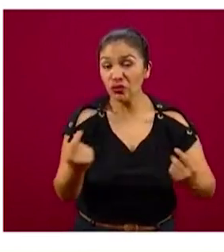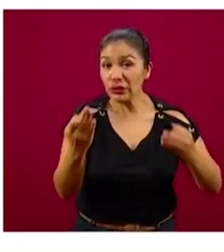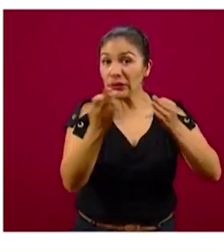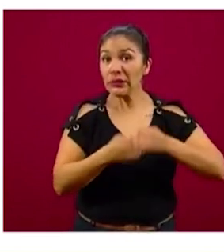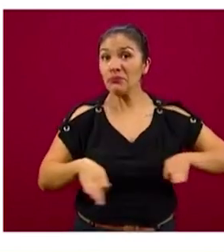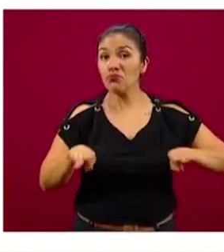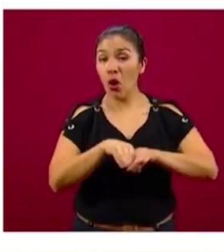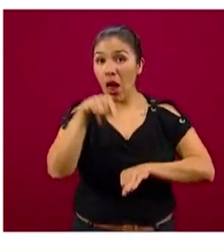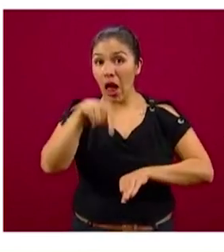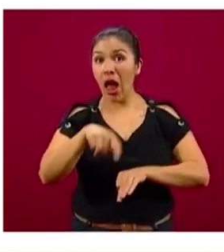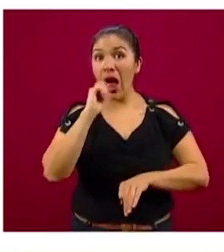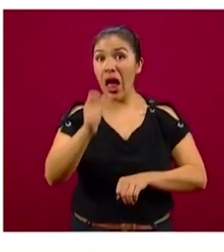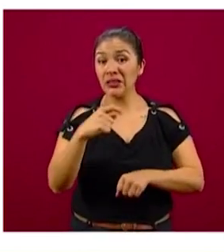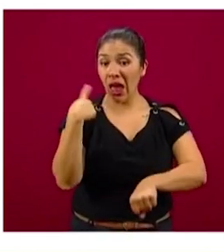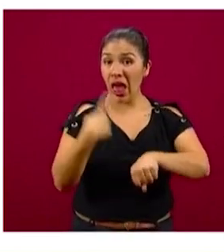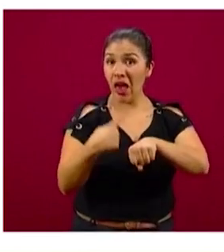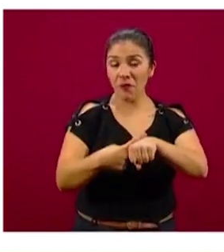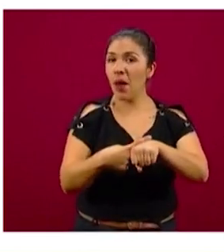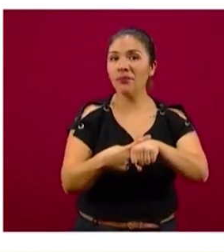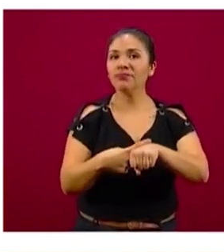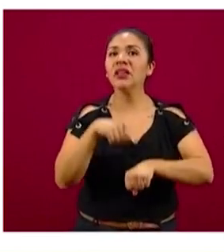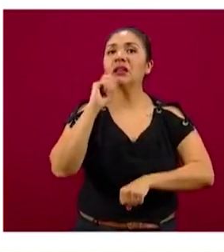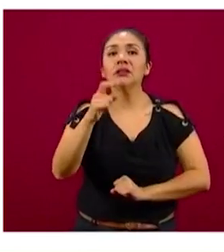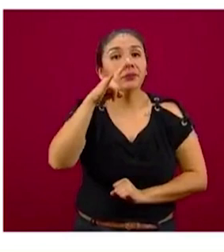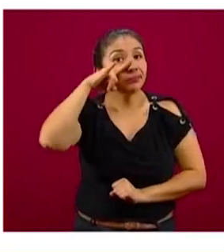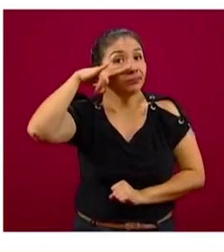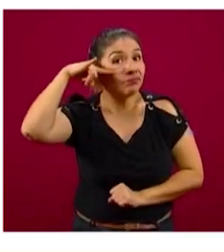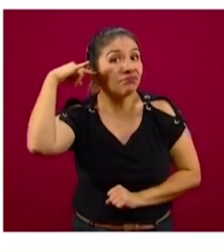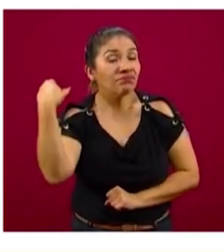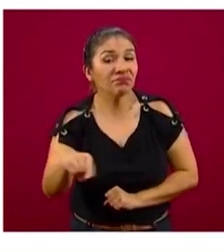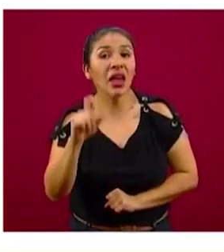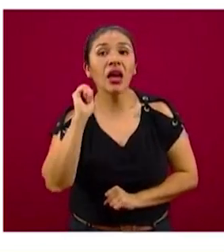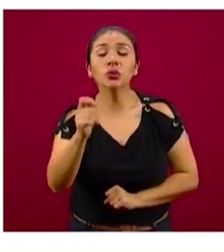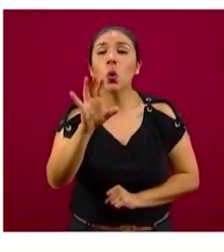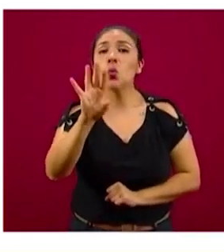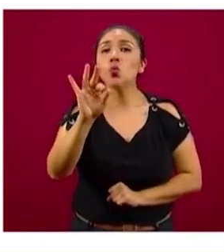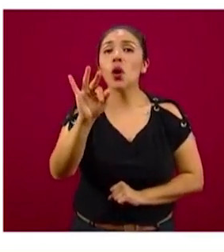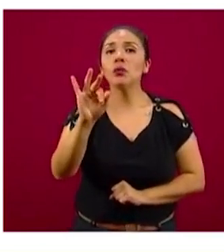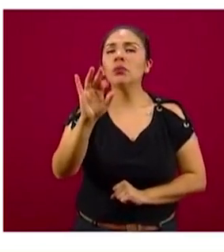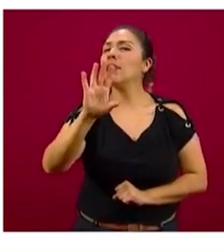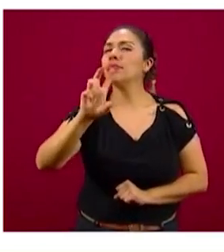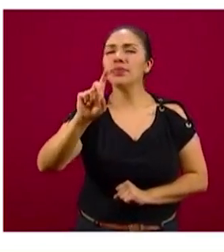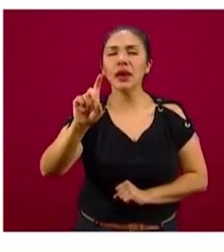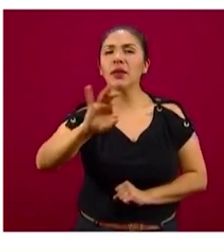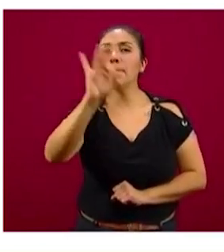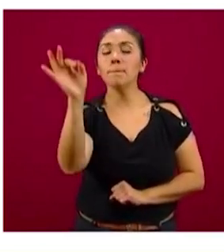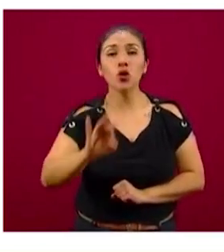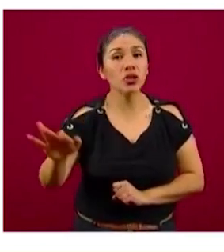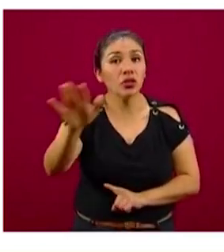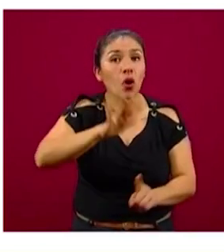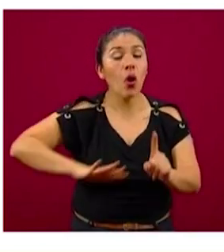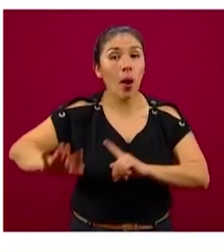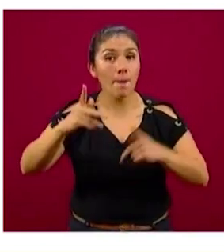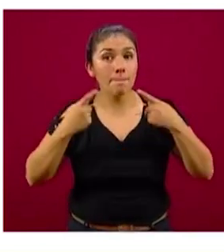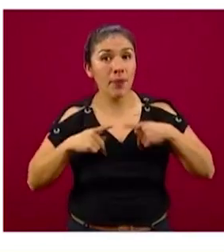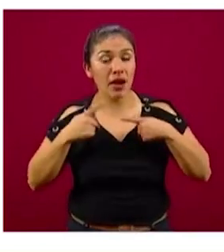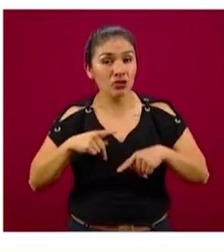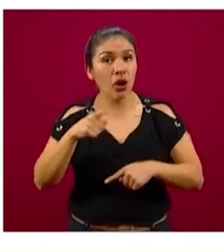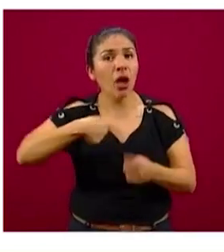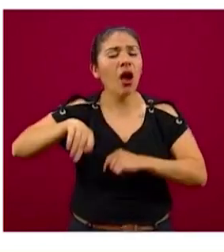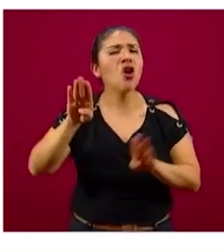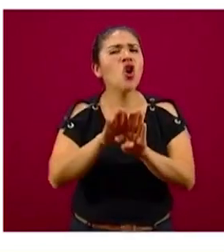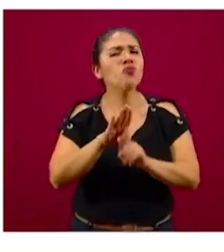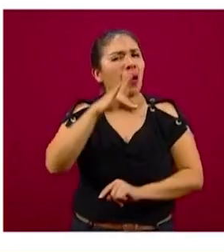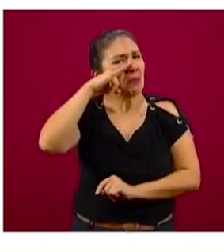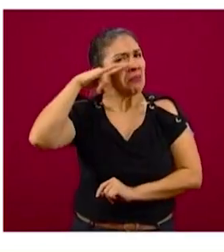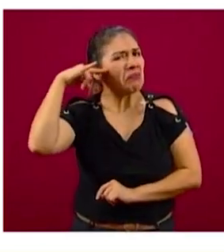en México no es la pandemia, es la invisibilidad, son 30 por ciento de la población que normalmente no